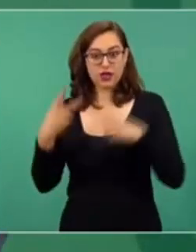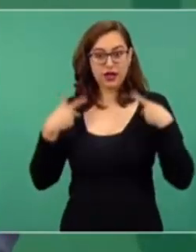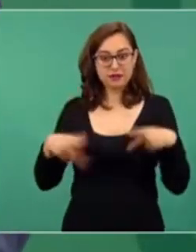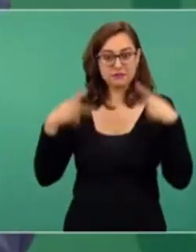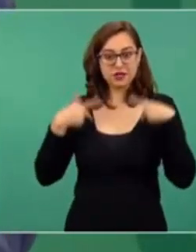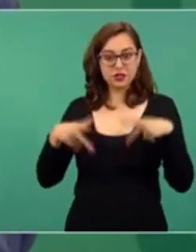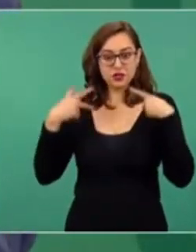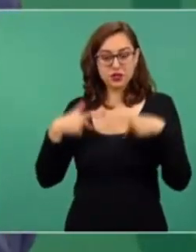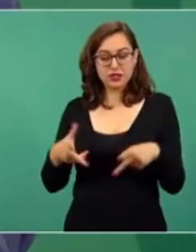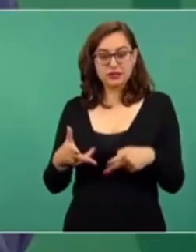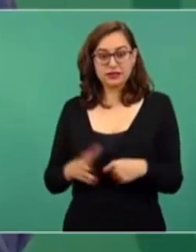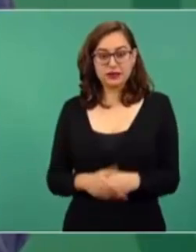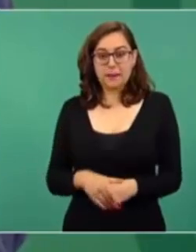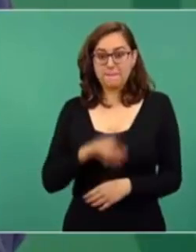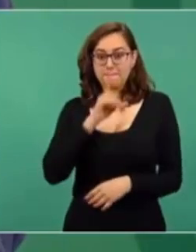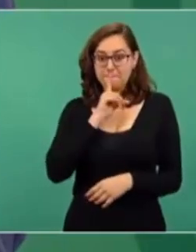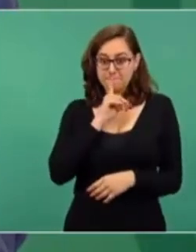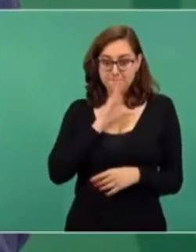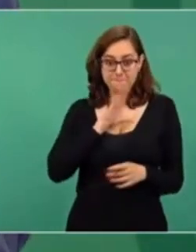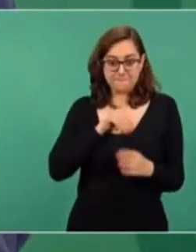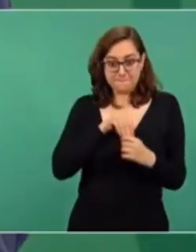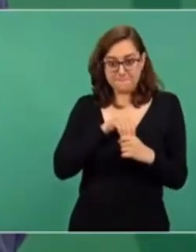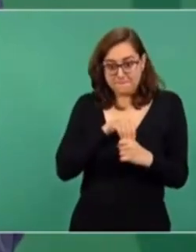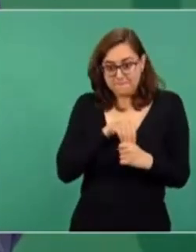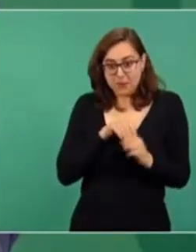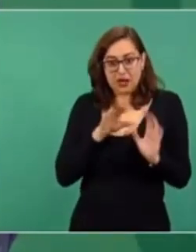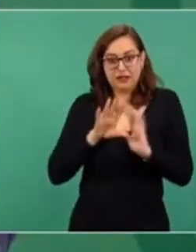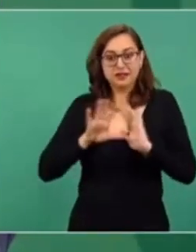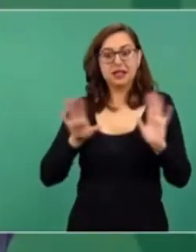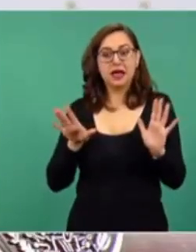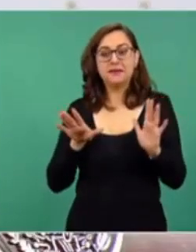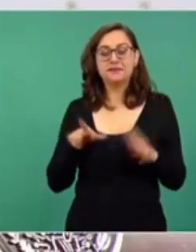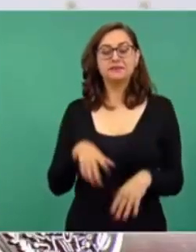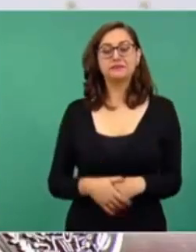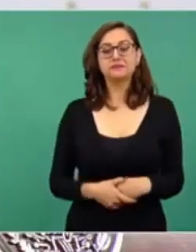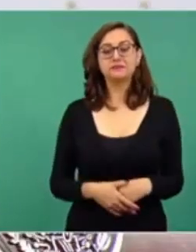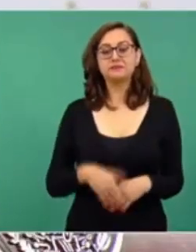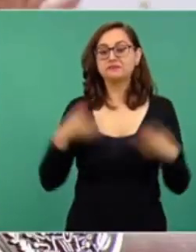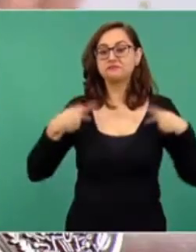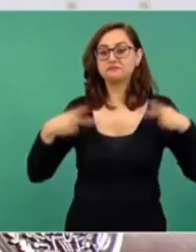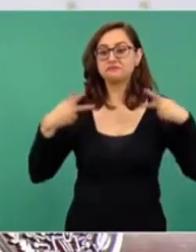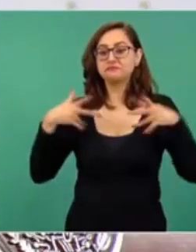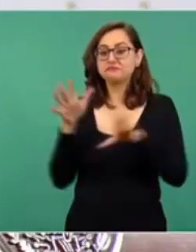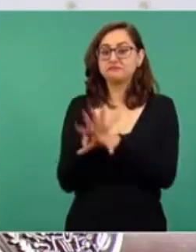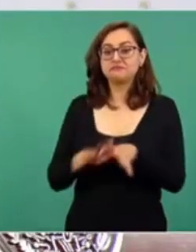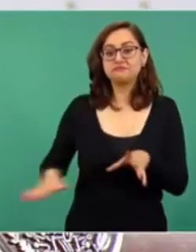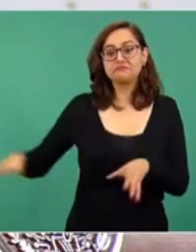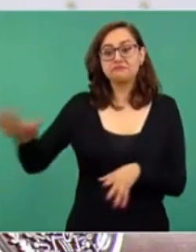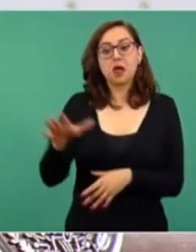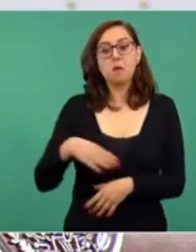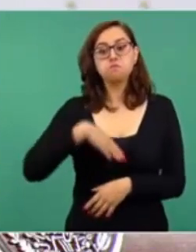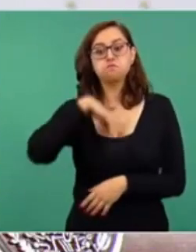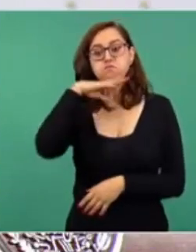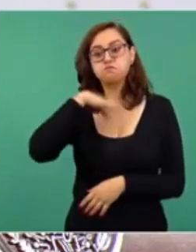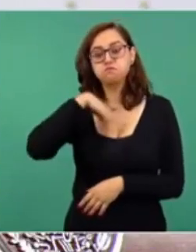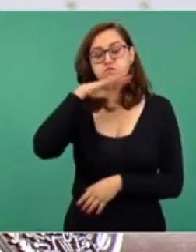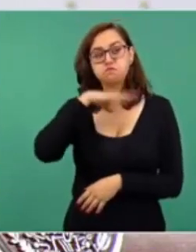y ni siquiera el pueblo sabía, todos se quedaban en el anonimato.